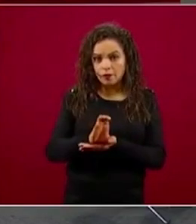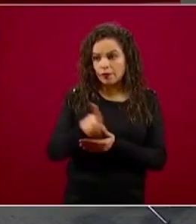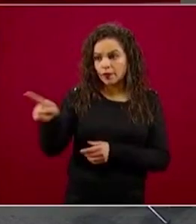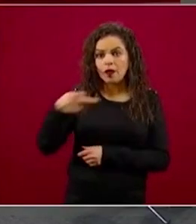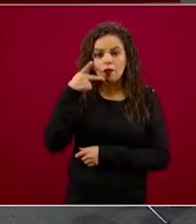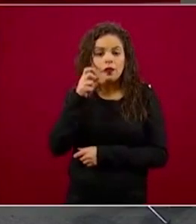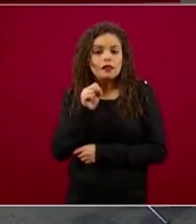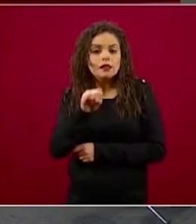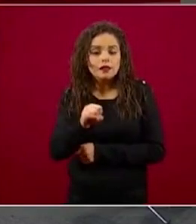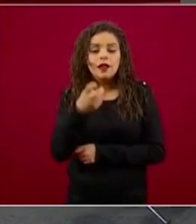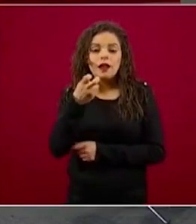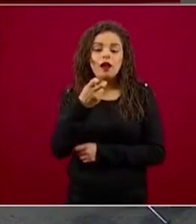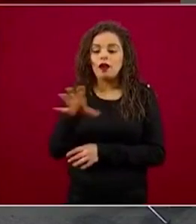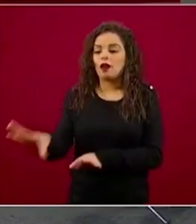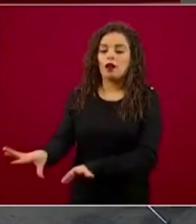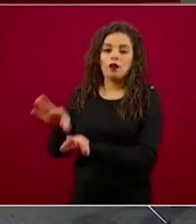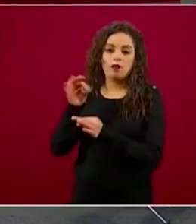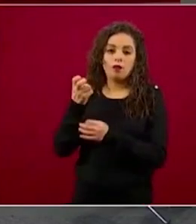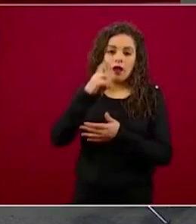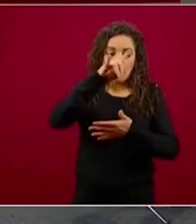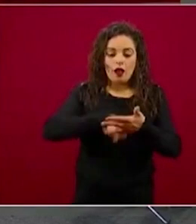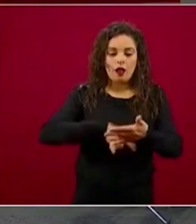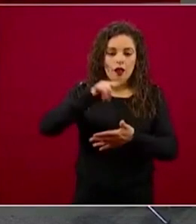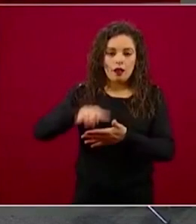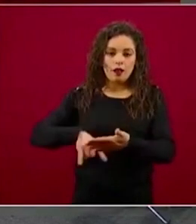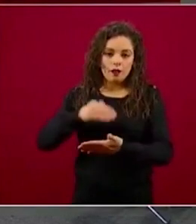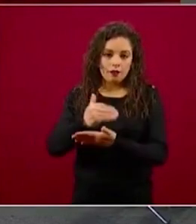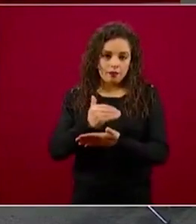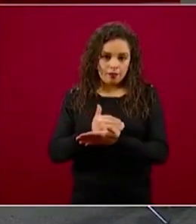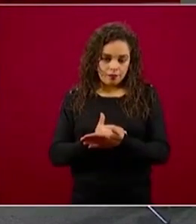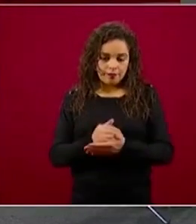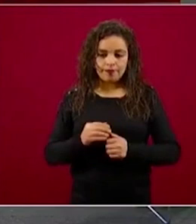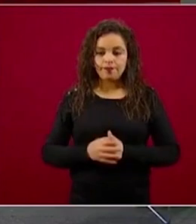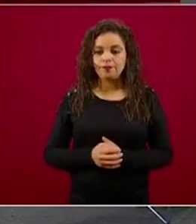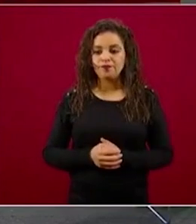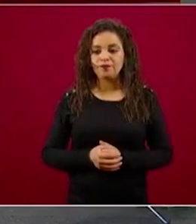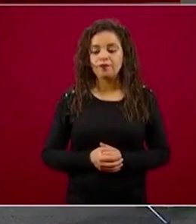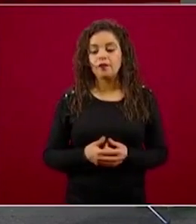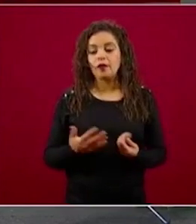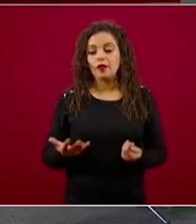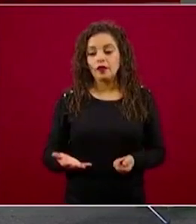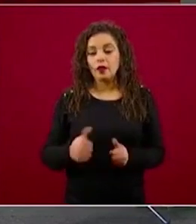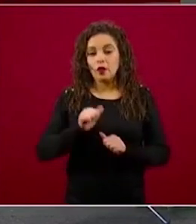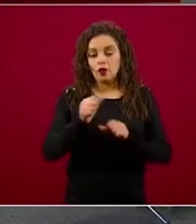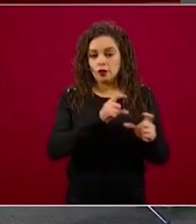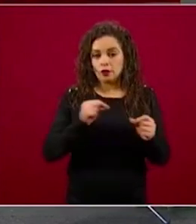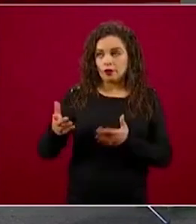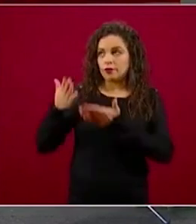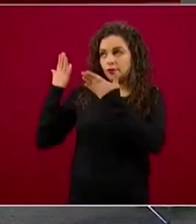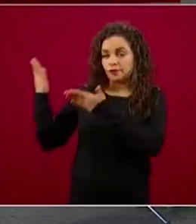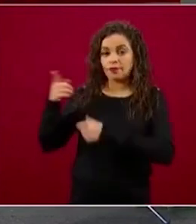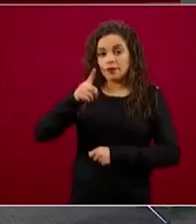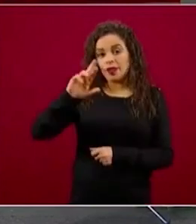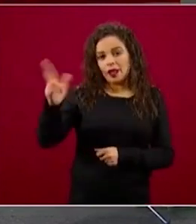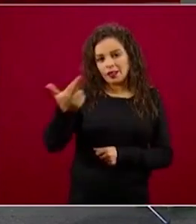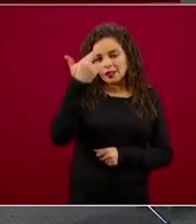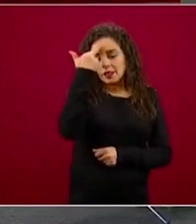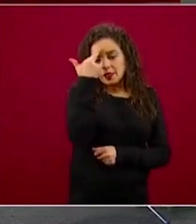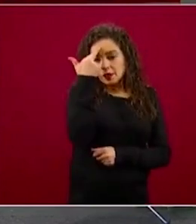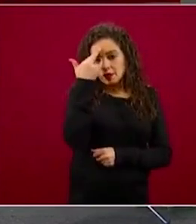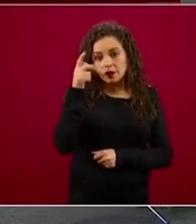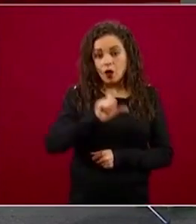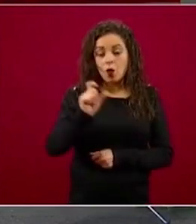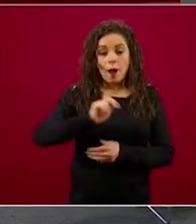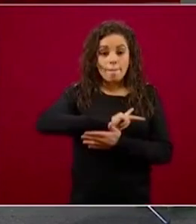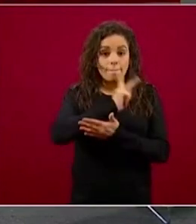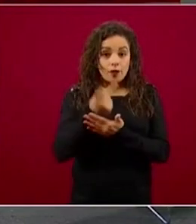Seguimos alertas todos los días, recordar que no pedimos en ningún programa del gobierno, nunca